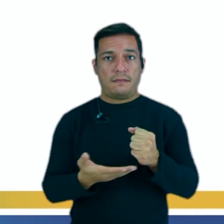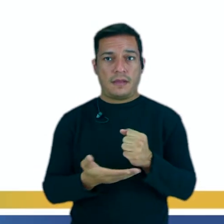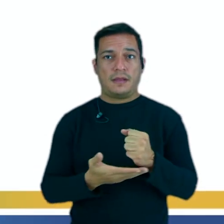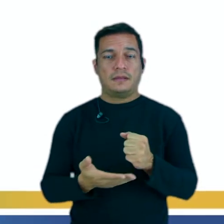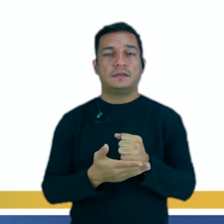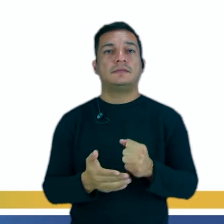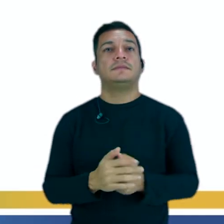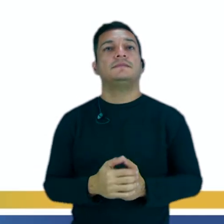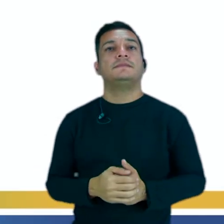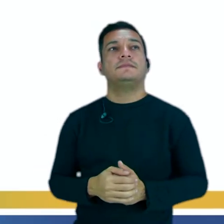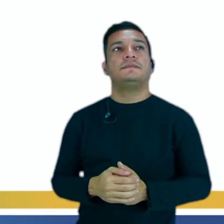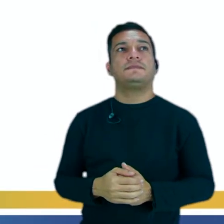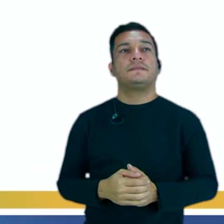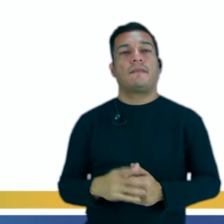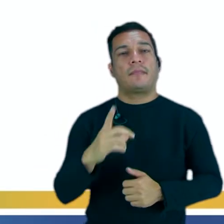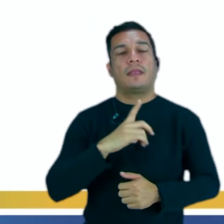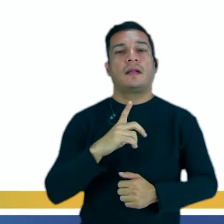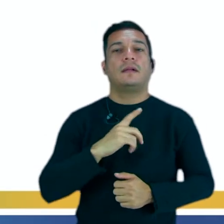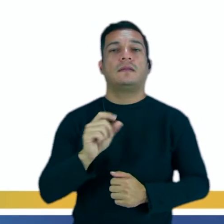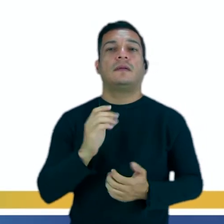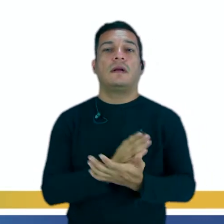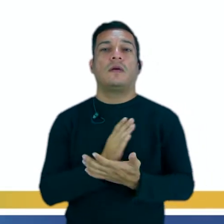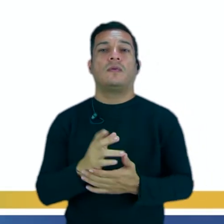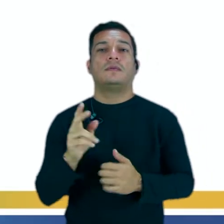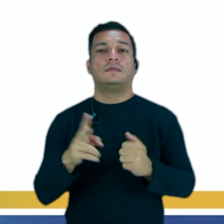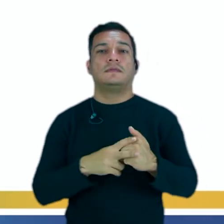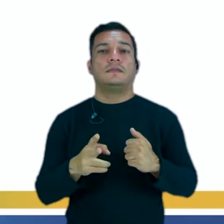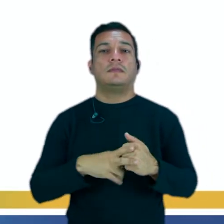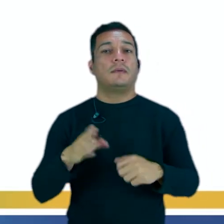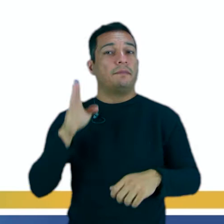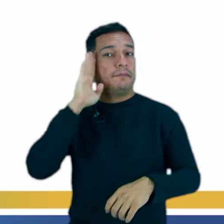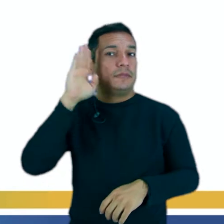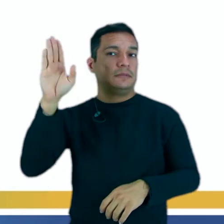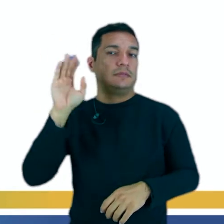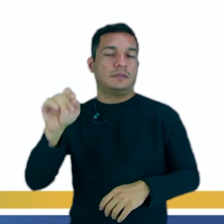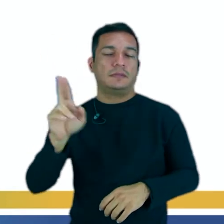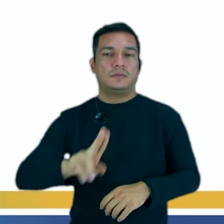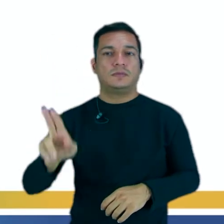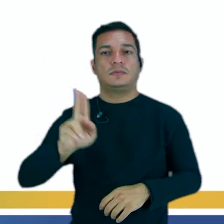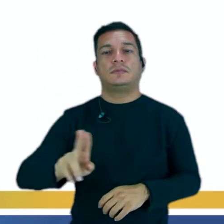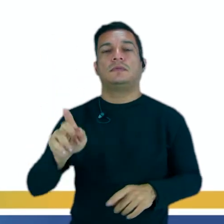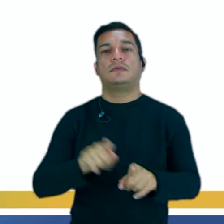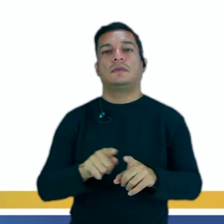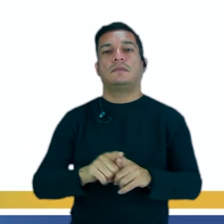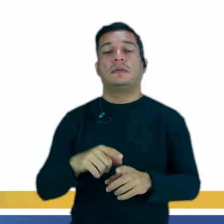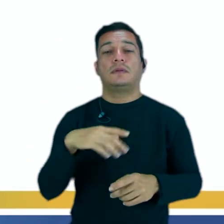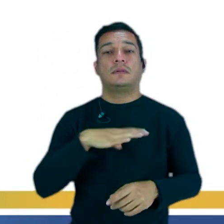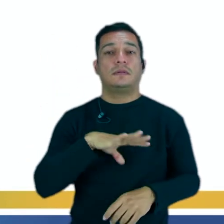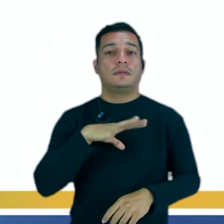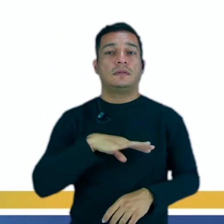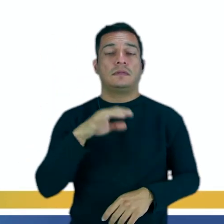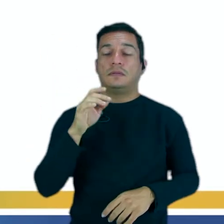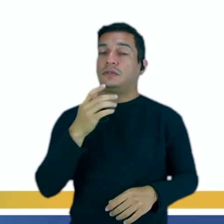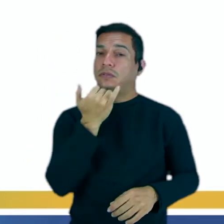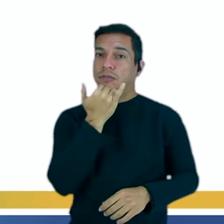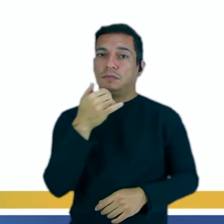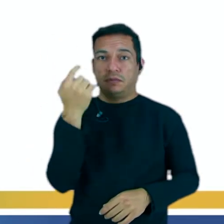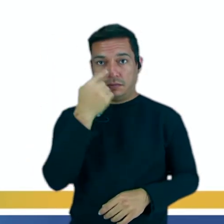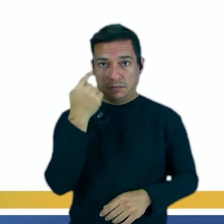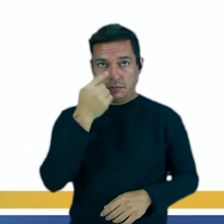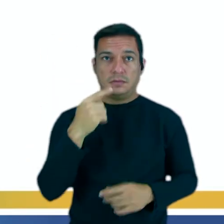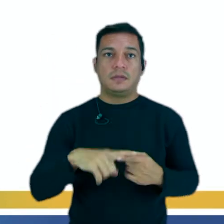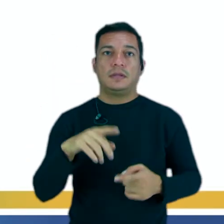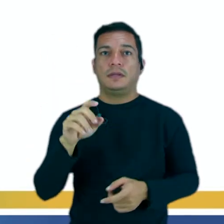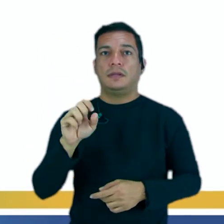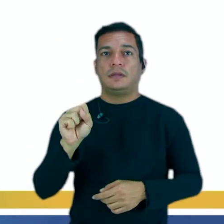radical. ¿Sí? Tengo ahí algunos de los verbos más principales o más utilizados en la lengua española. Como, por ejemplo, verbo